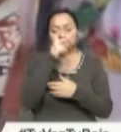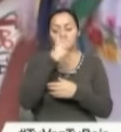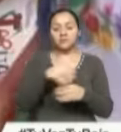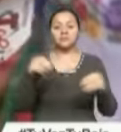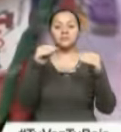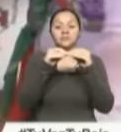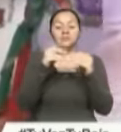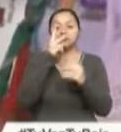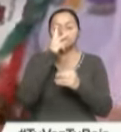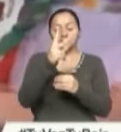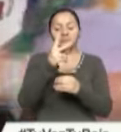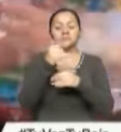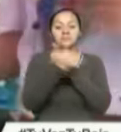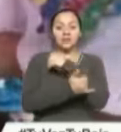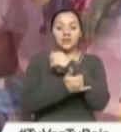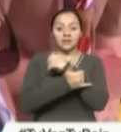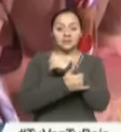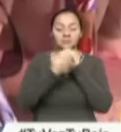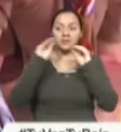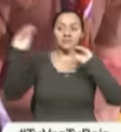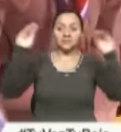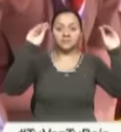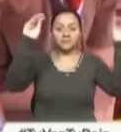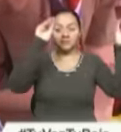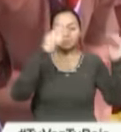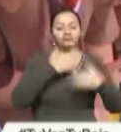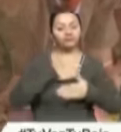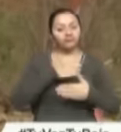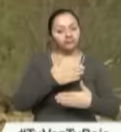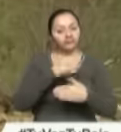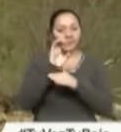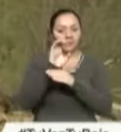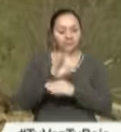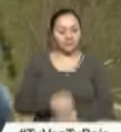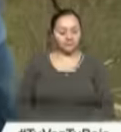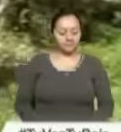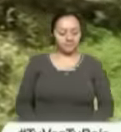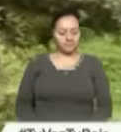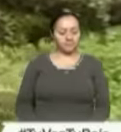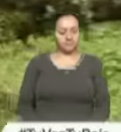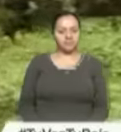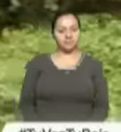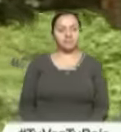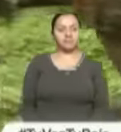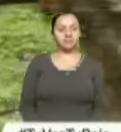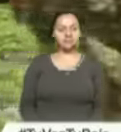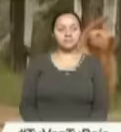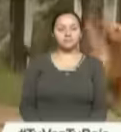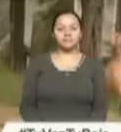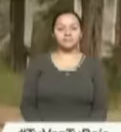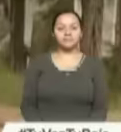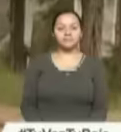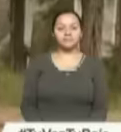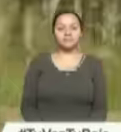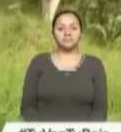llevarán a sus naciones el mensaje sobre las bondades naturales y culturales que tiene el Ecuador.